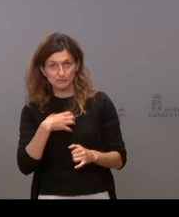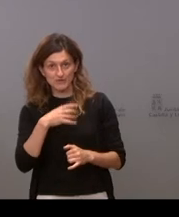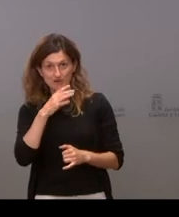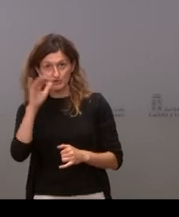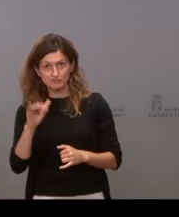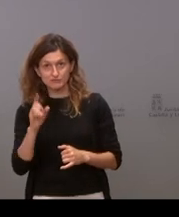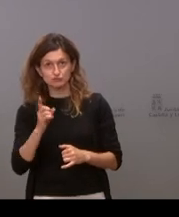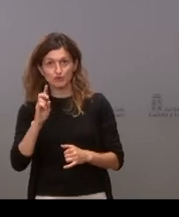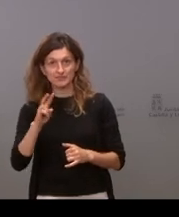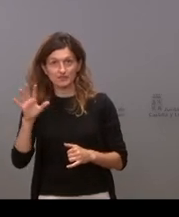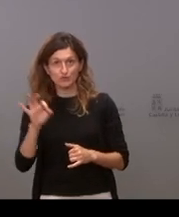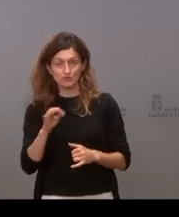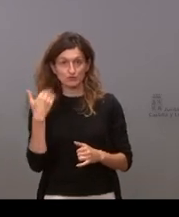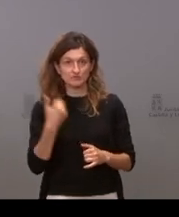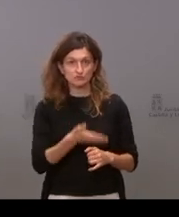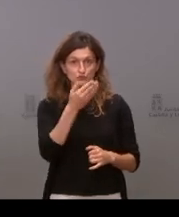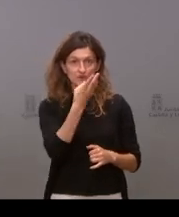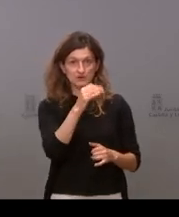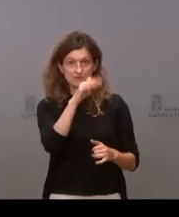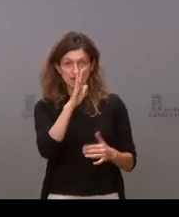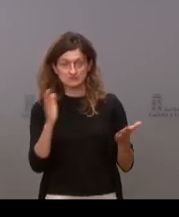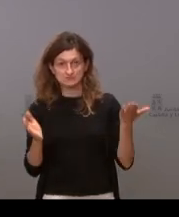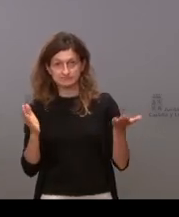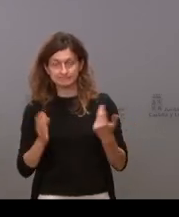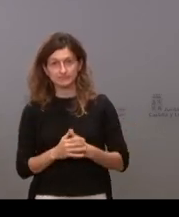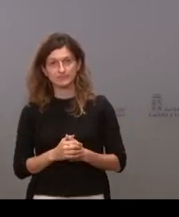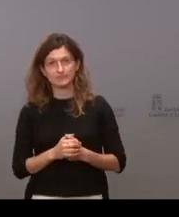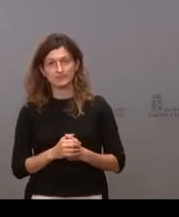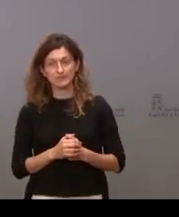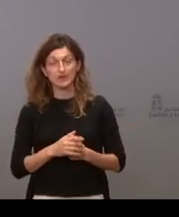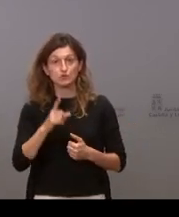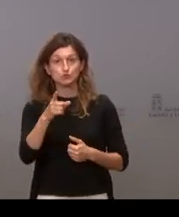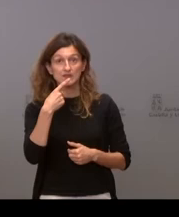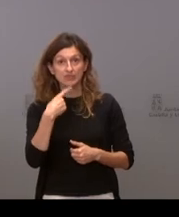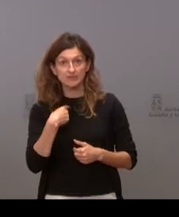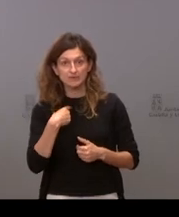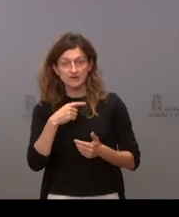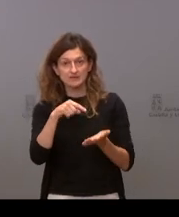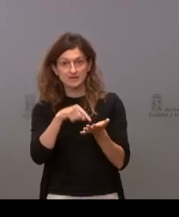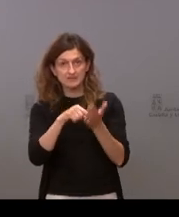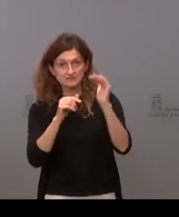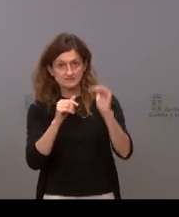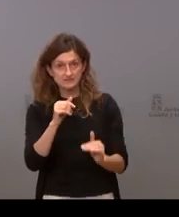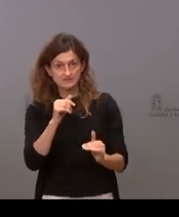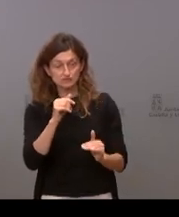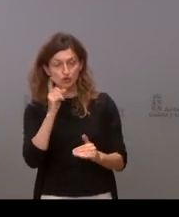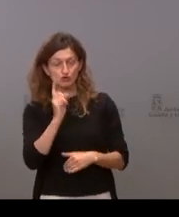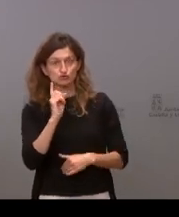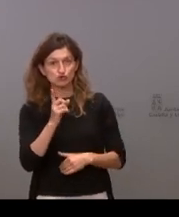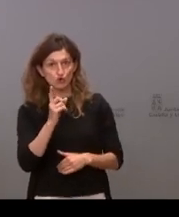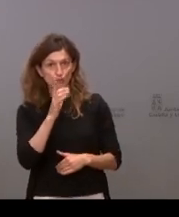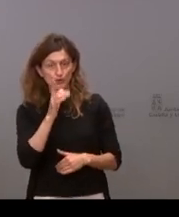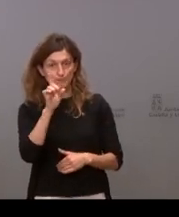incremento y además que me confirme si ese descenso de las tasas se reduce exclusivamente